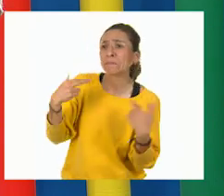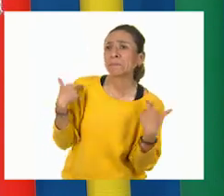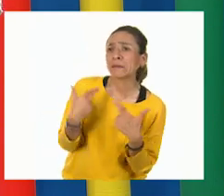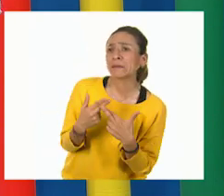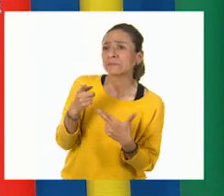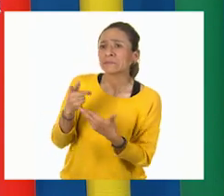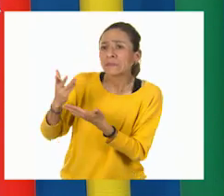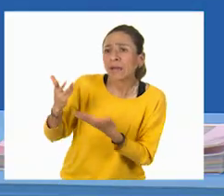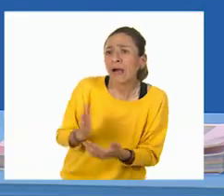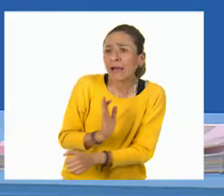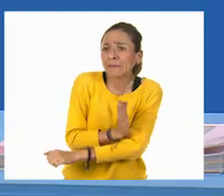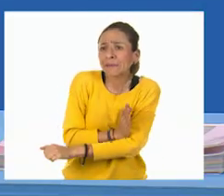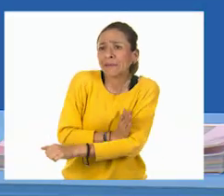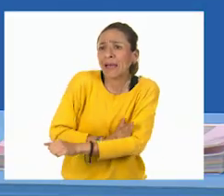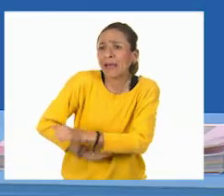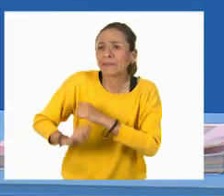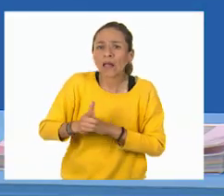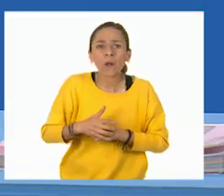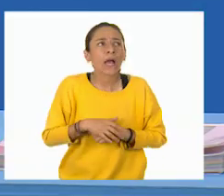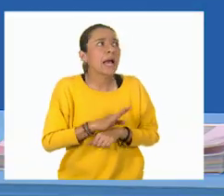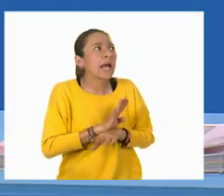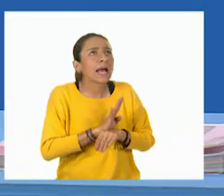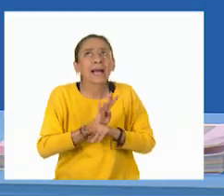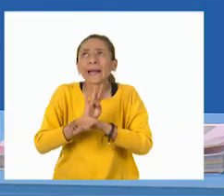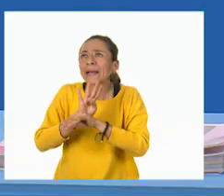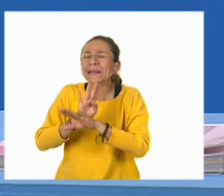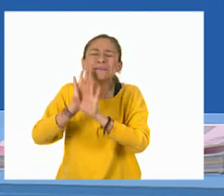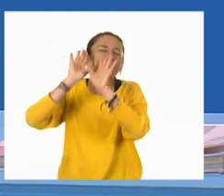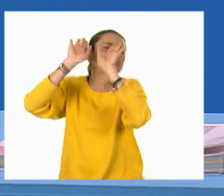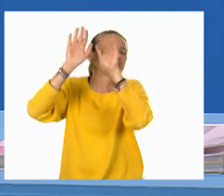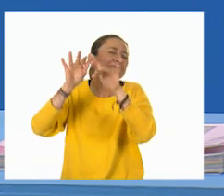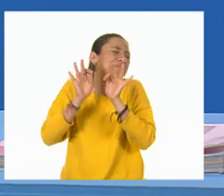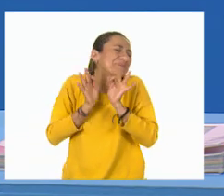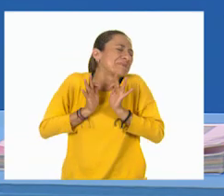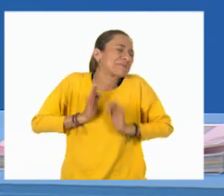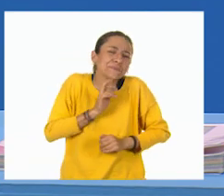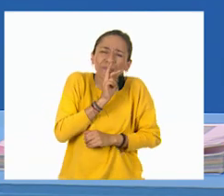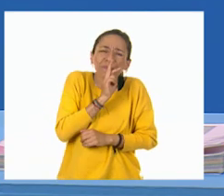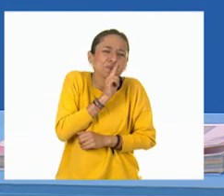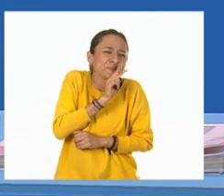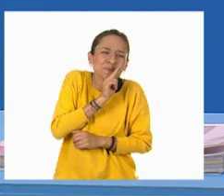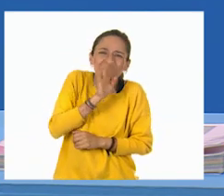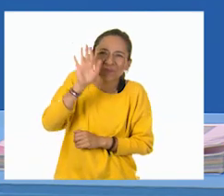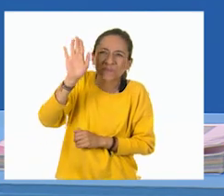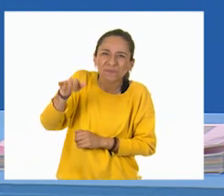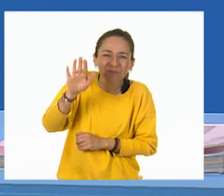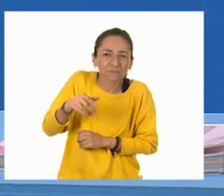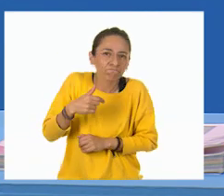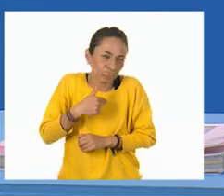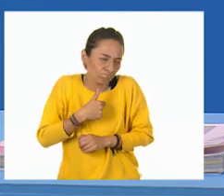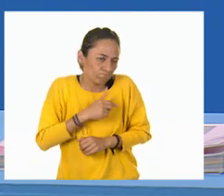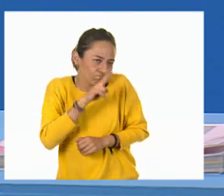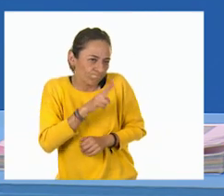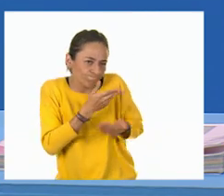tarde. ¡Ah! ¡Híjoles! Pues no te preocupes, Jenny. Yo soy el que está llegando retrasado y un